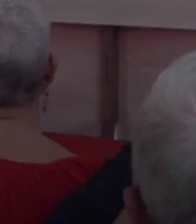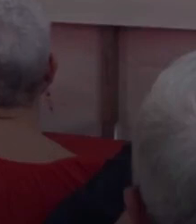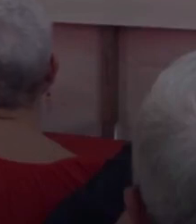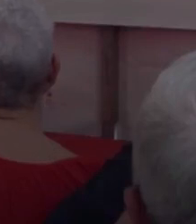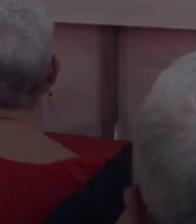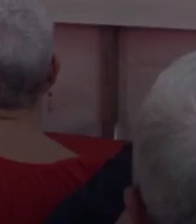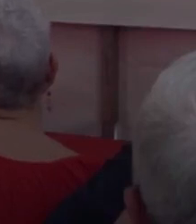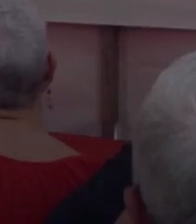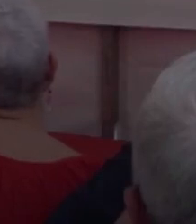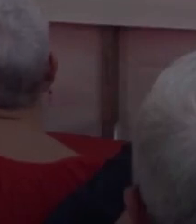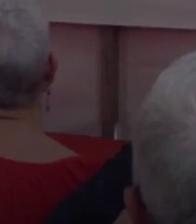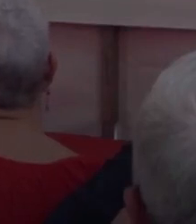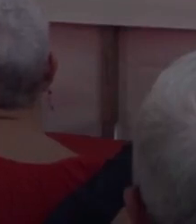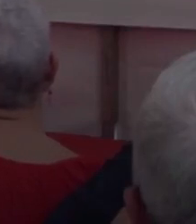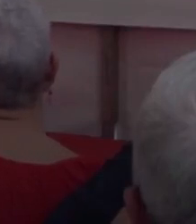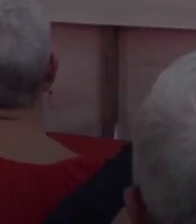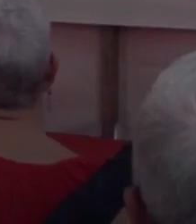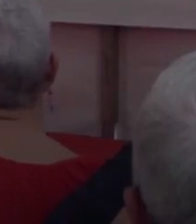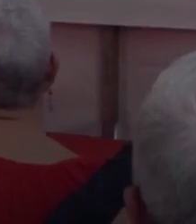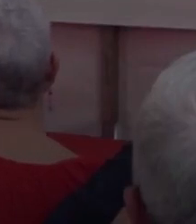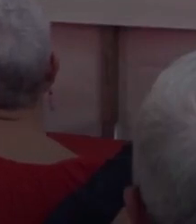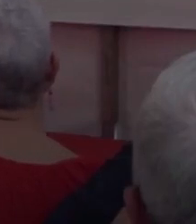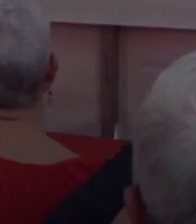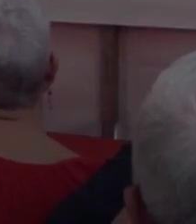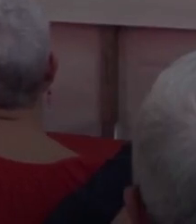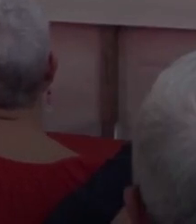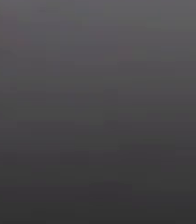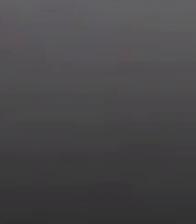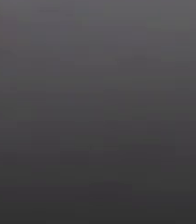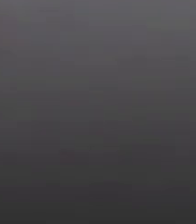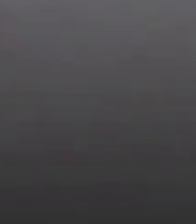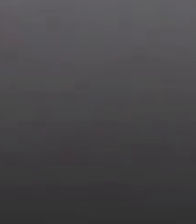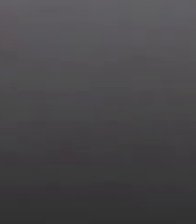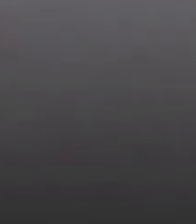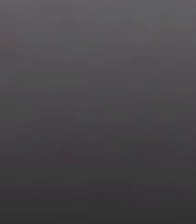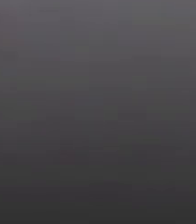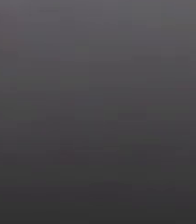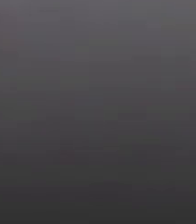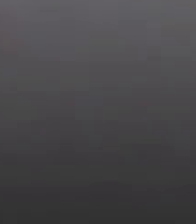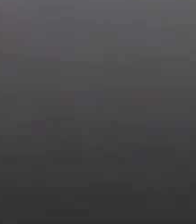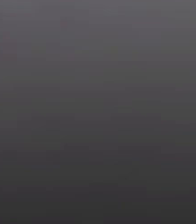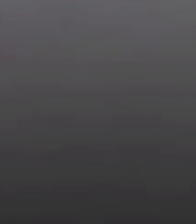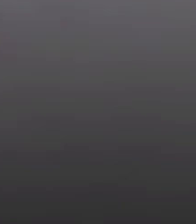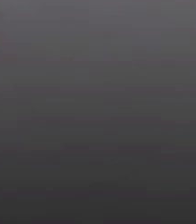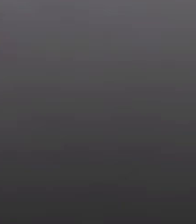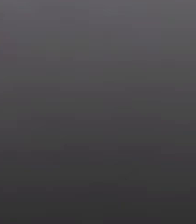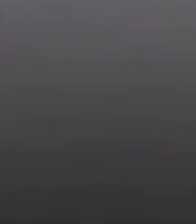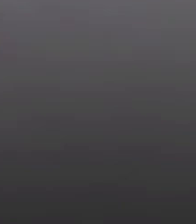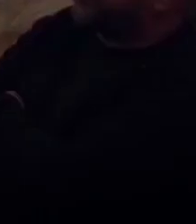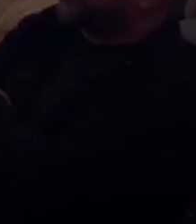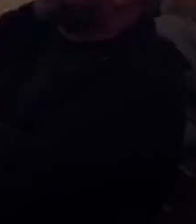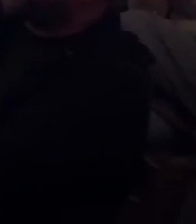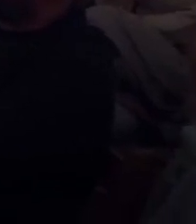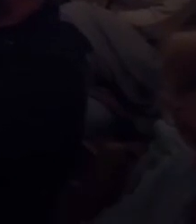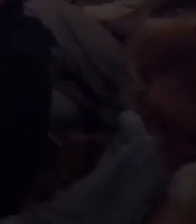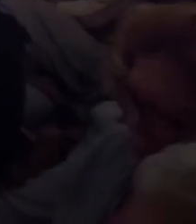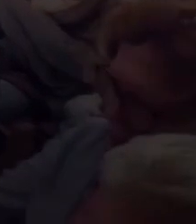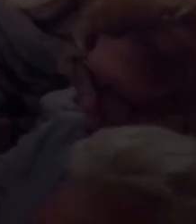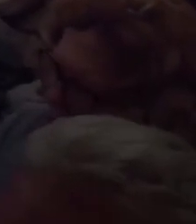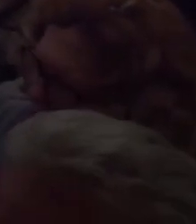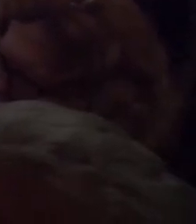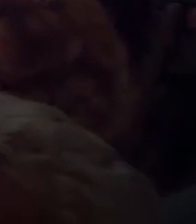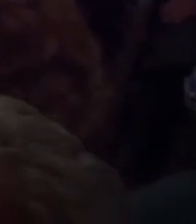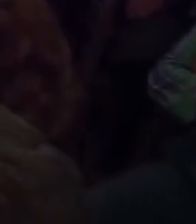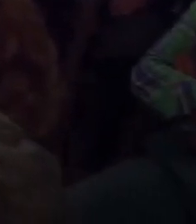organización supone gente, programa, proyecto, lucha de ideas, valores, predicar con el ejemplo y